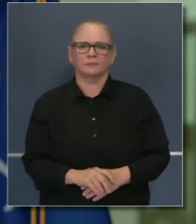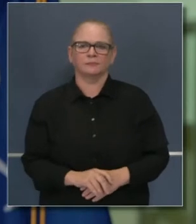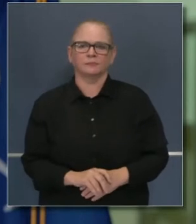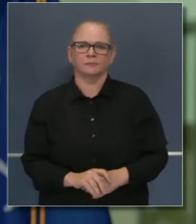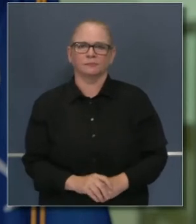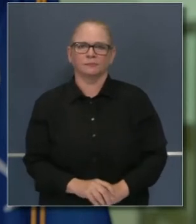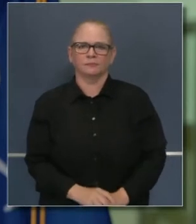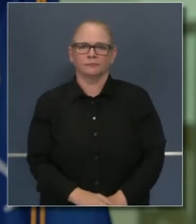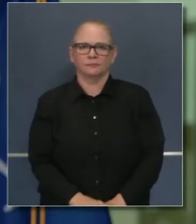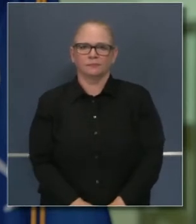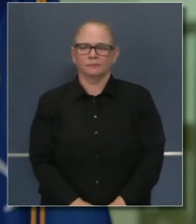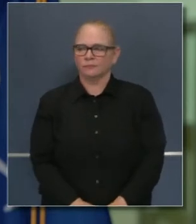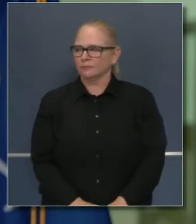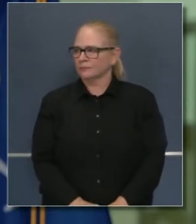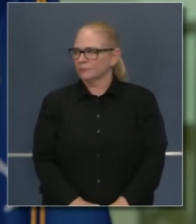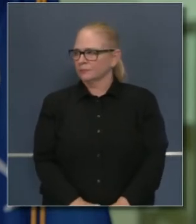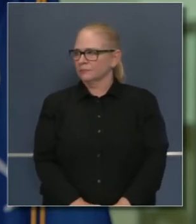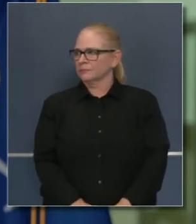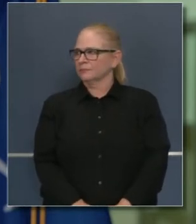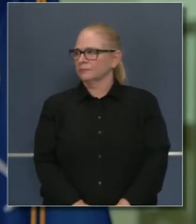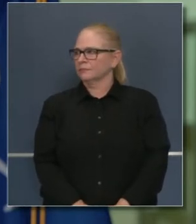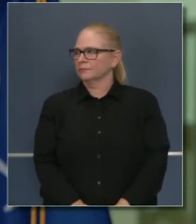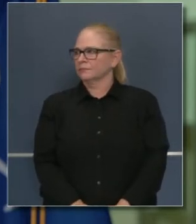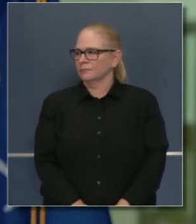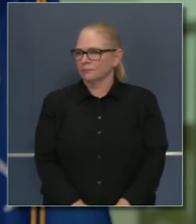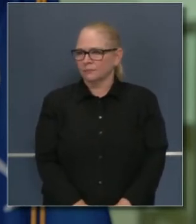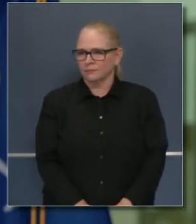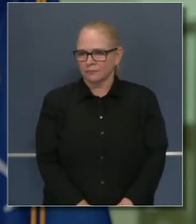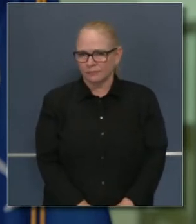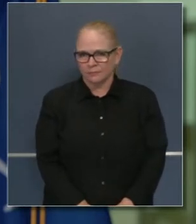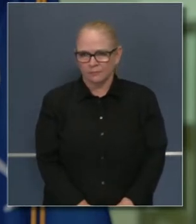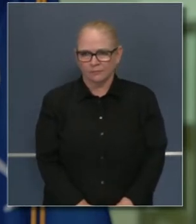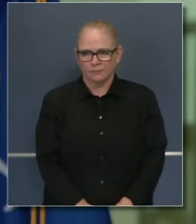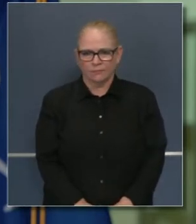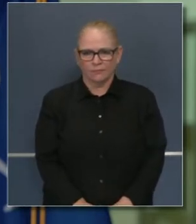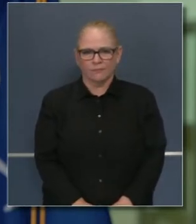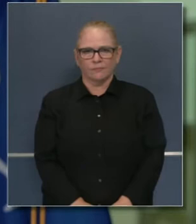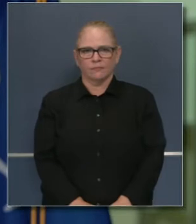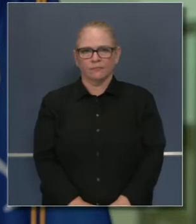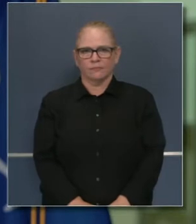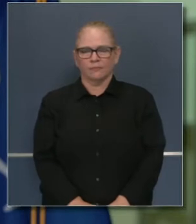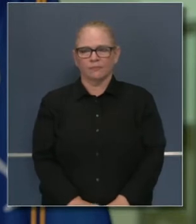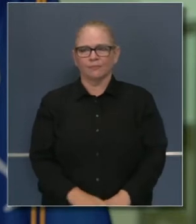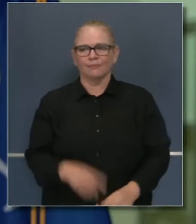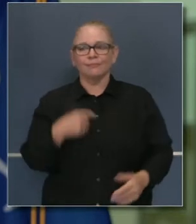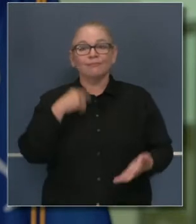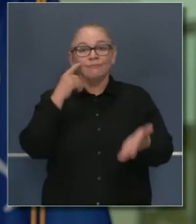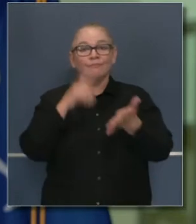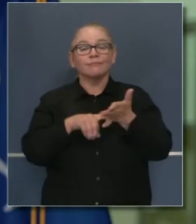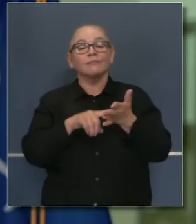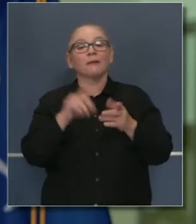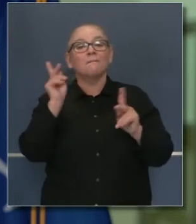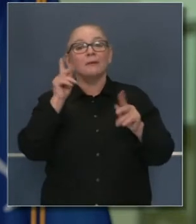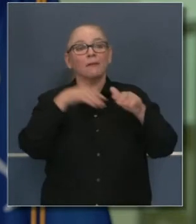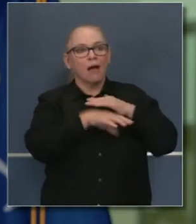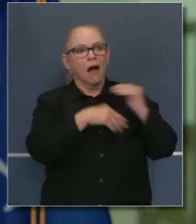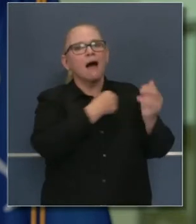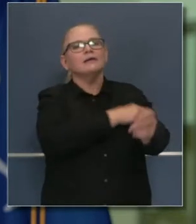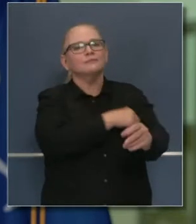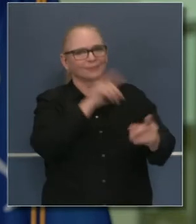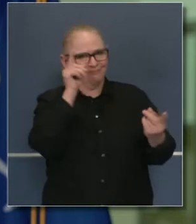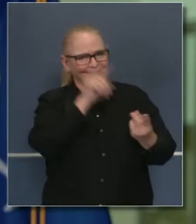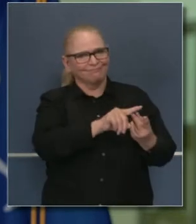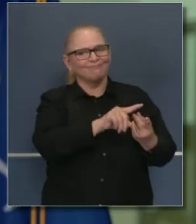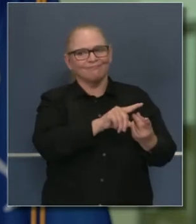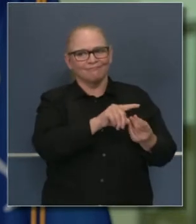en 7 días y en 14 días, 6,6%. Hemos visto una disminución en el número de hospitalizaciones a través de esos